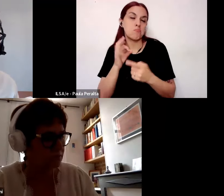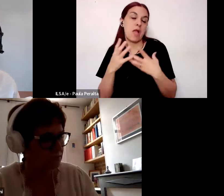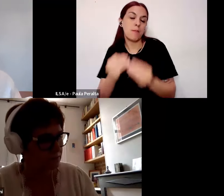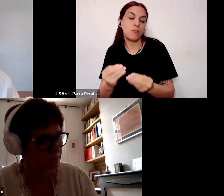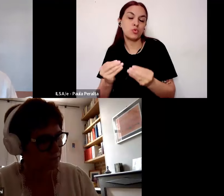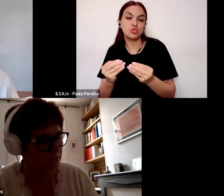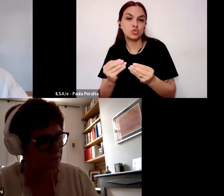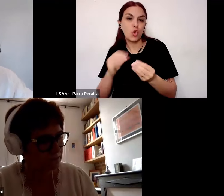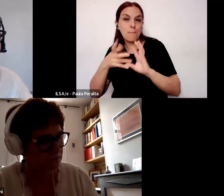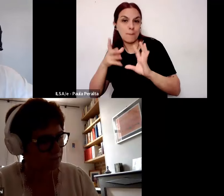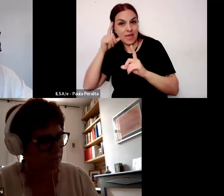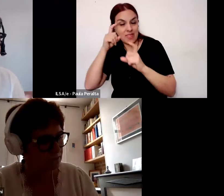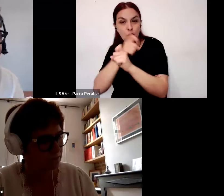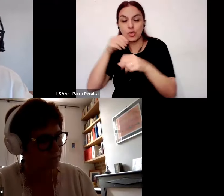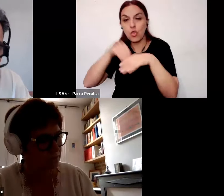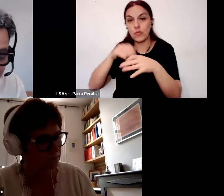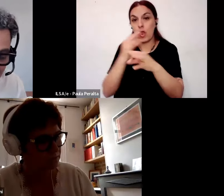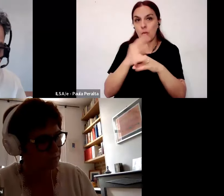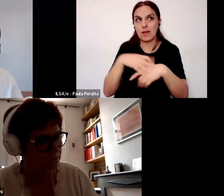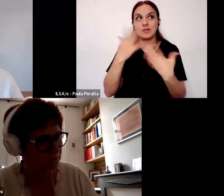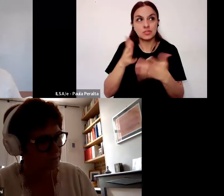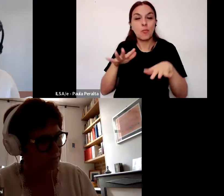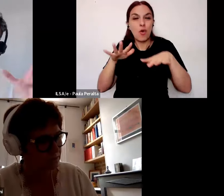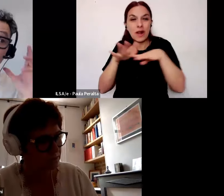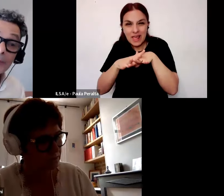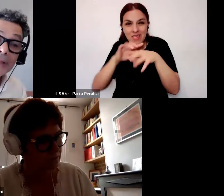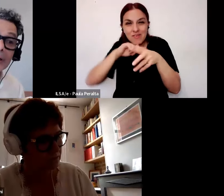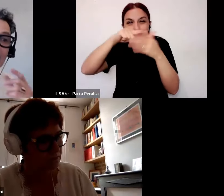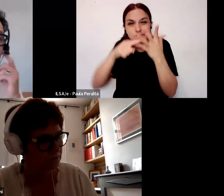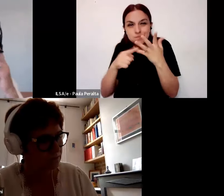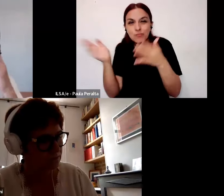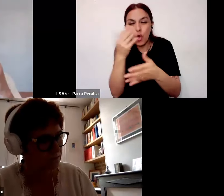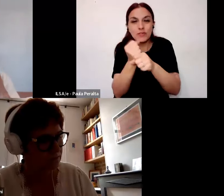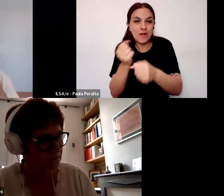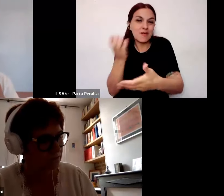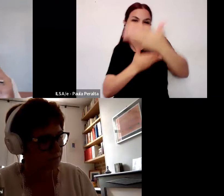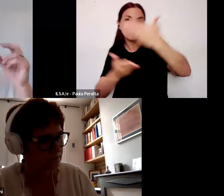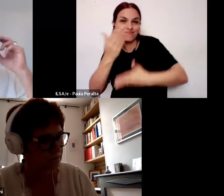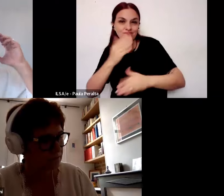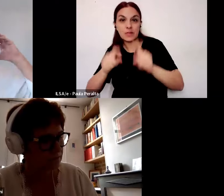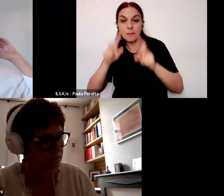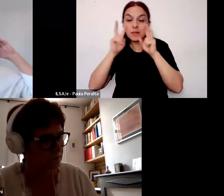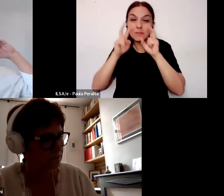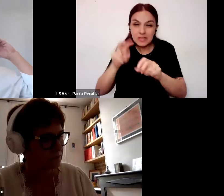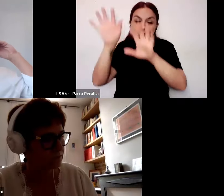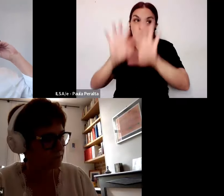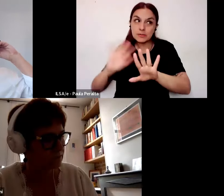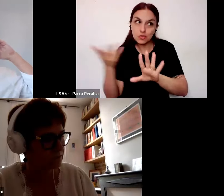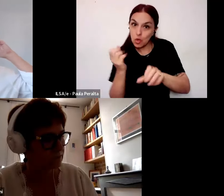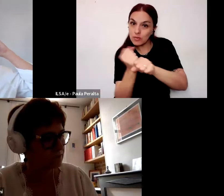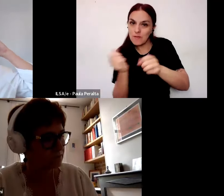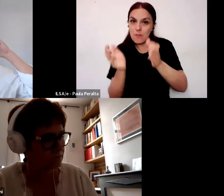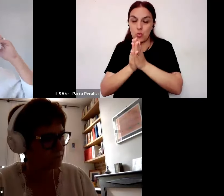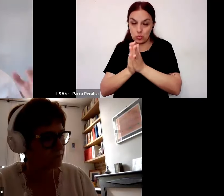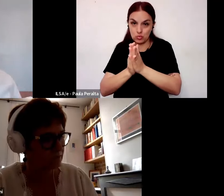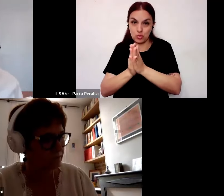escuelas de generar y tejer redes de colaboración pero también de indagación y de formación con las escuelas